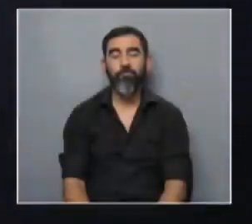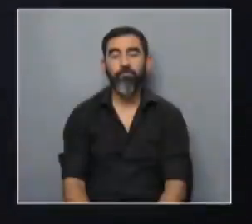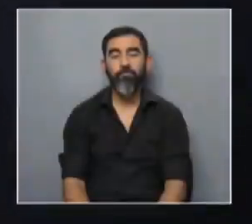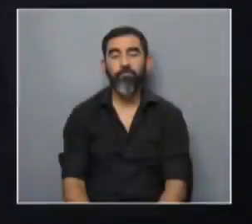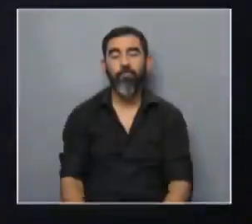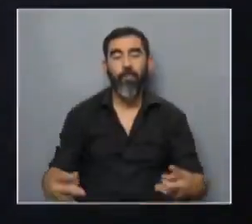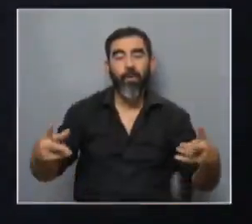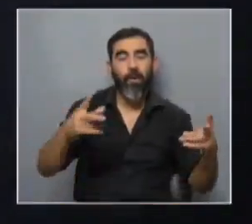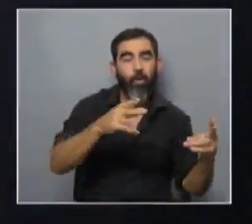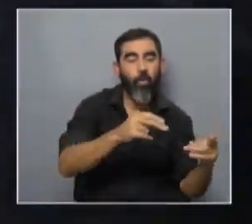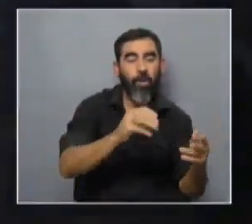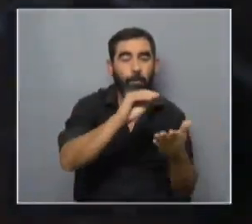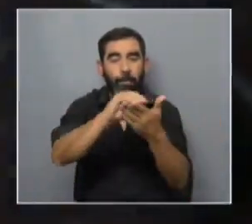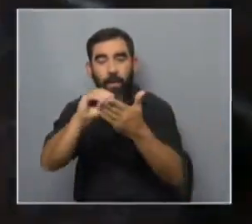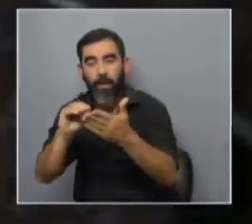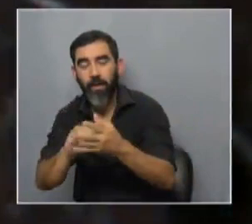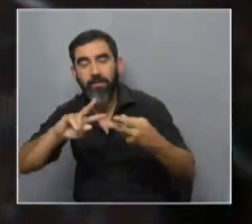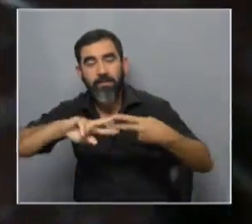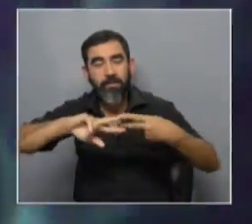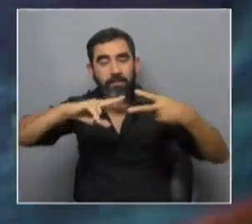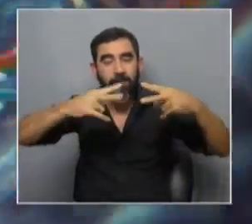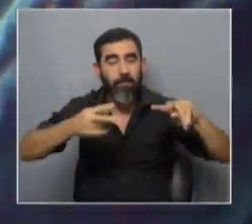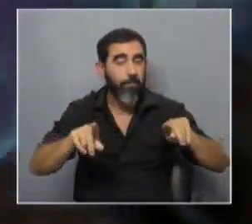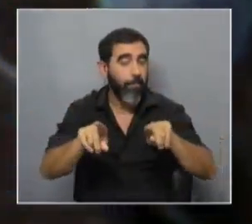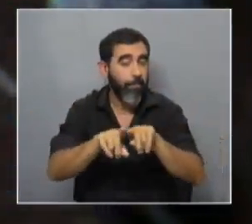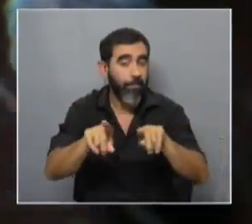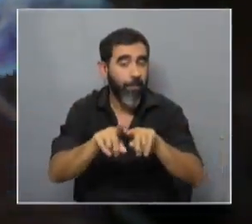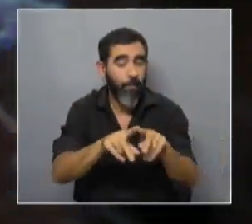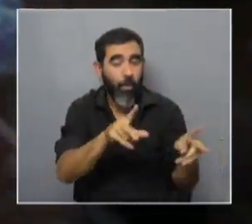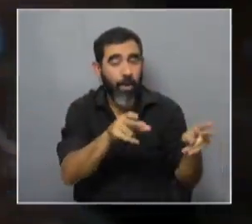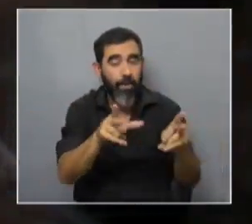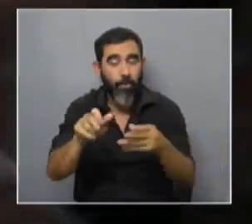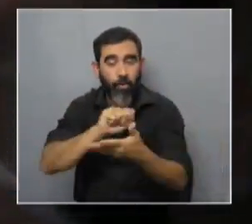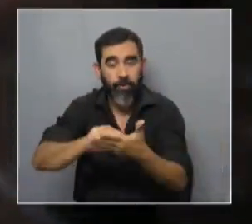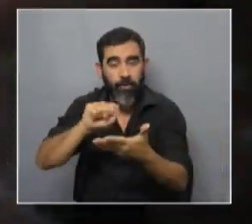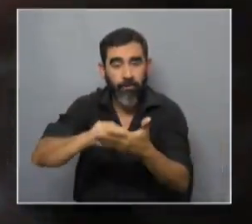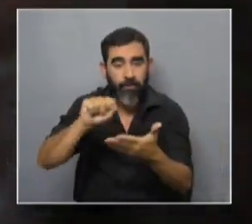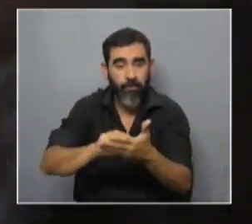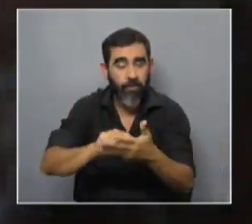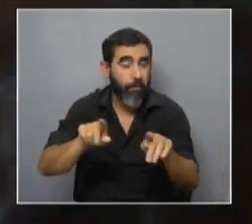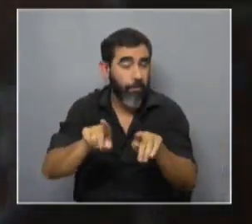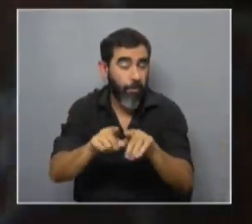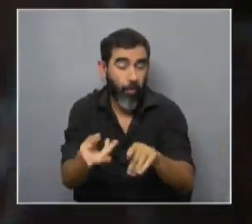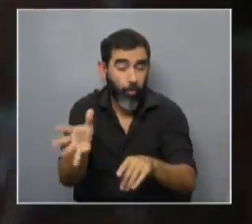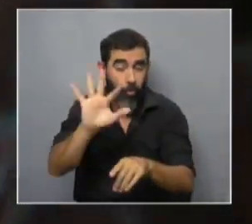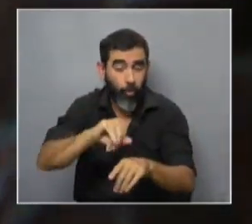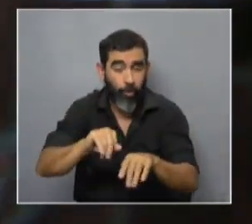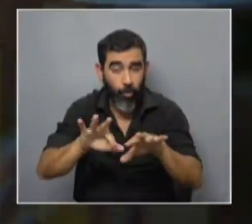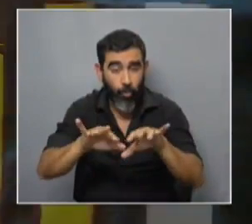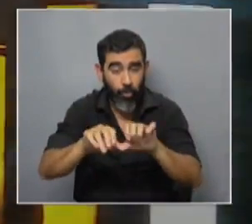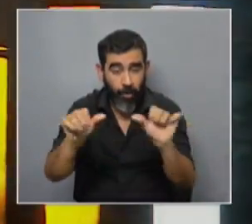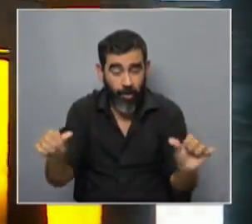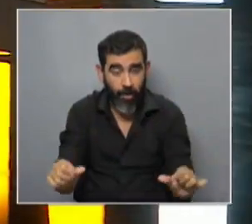Recortar y pegar dentro de secuencias genéticas como si fuera un editor de texto de esos que manejamos a diario en nuestras